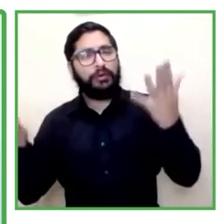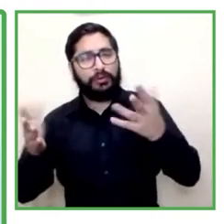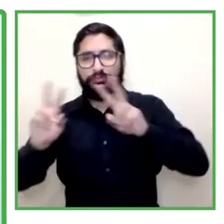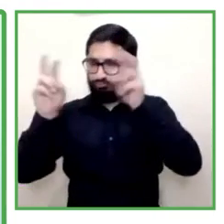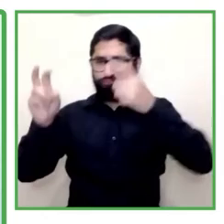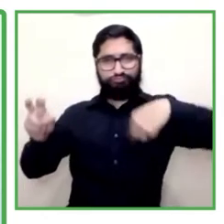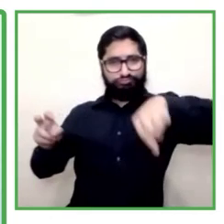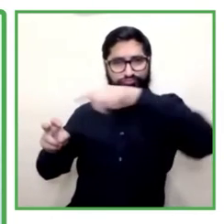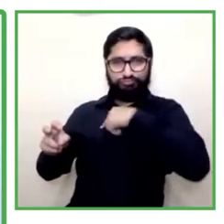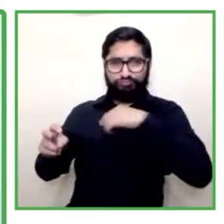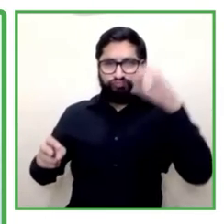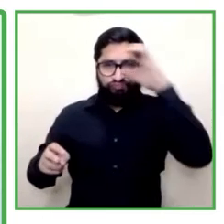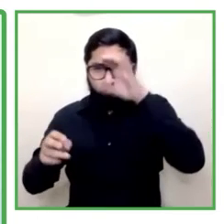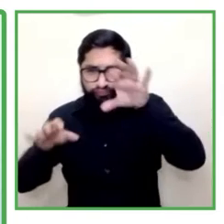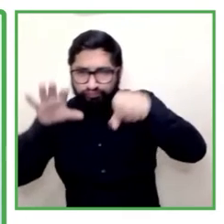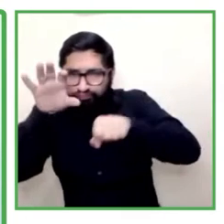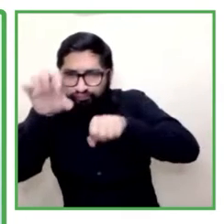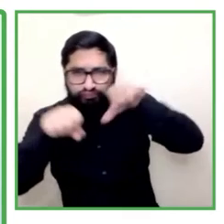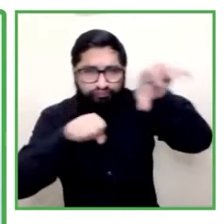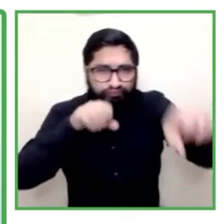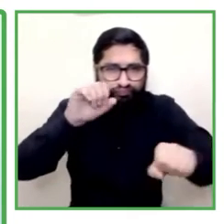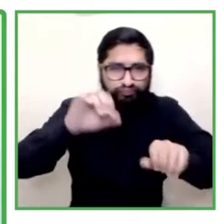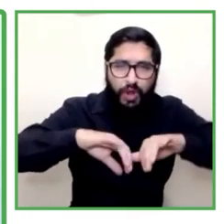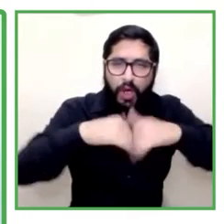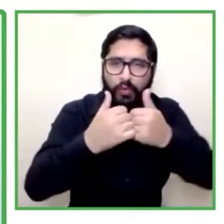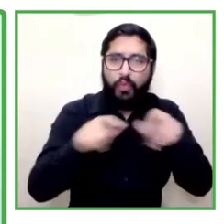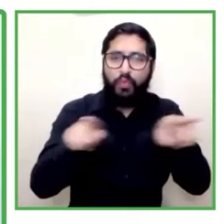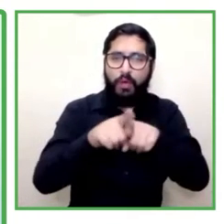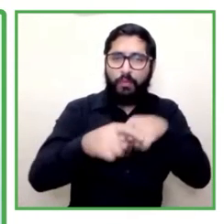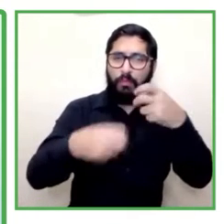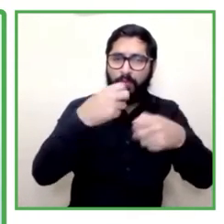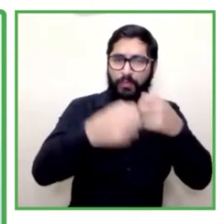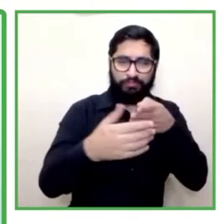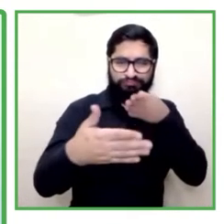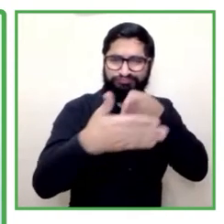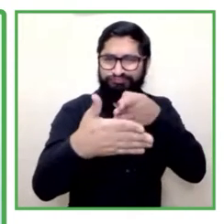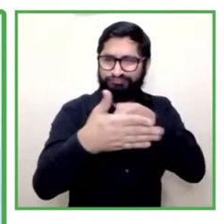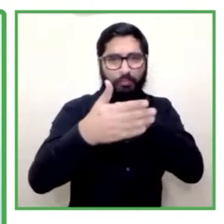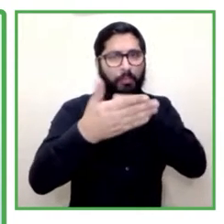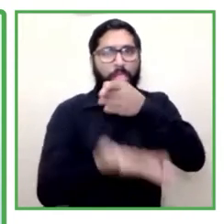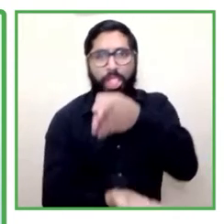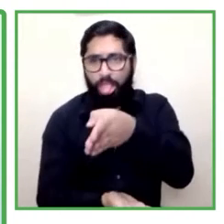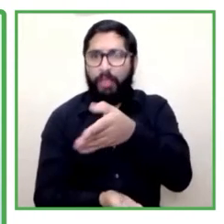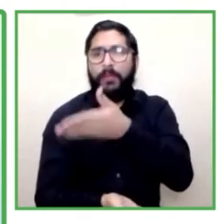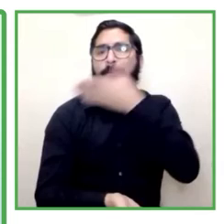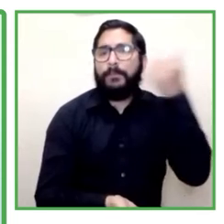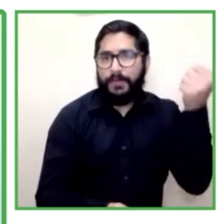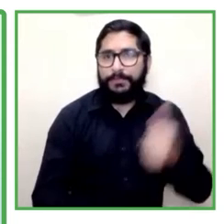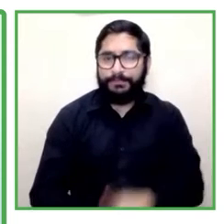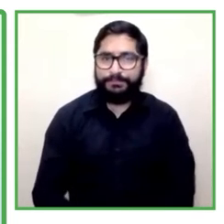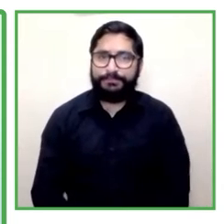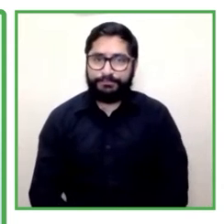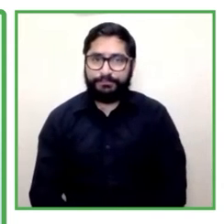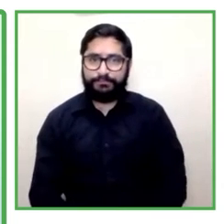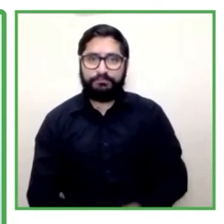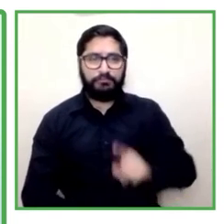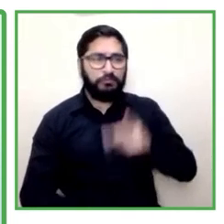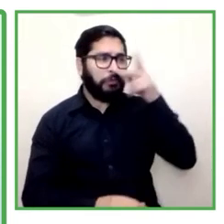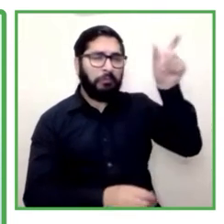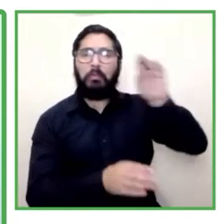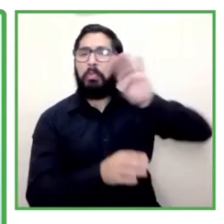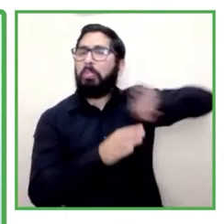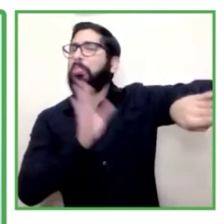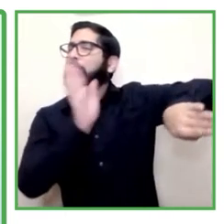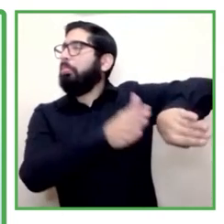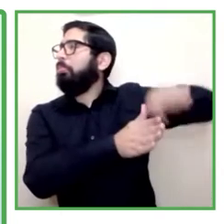caritativas, asistencialistas y que no ven las competencias de las personas con discapacidad, donde el desafío hoy está en salir de los sectores tradicionales y de mayor